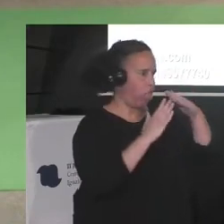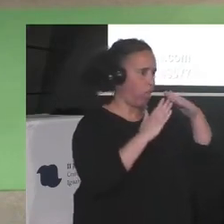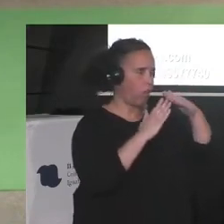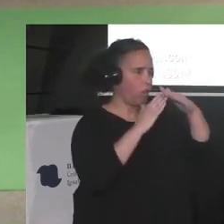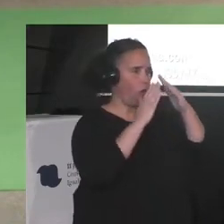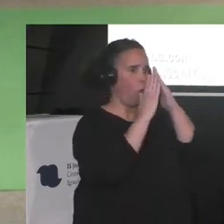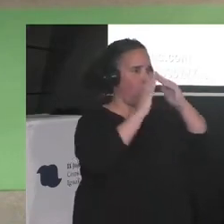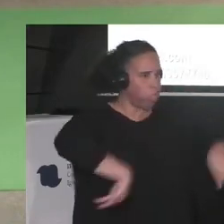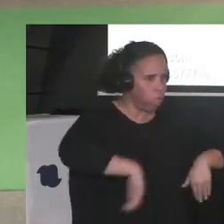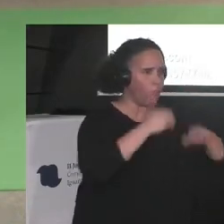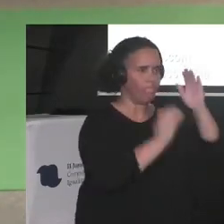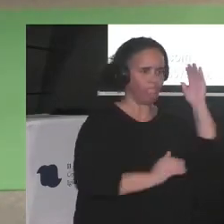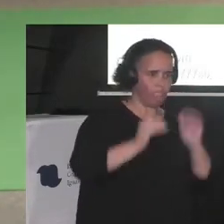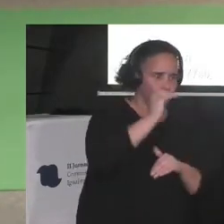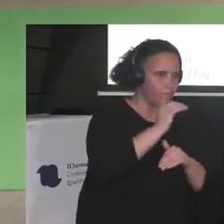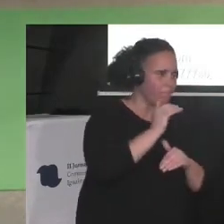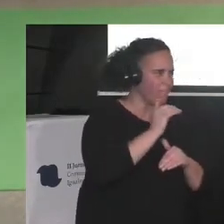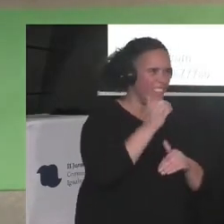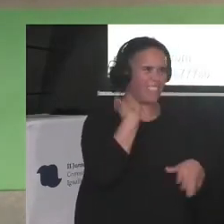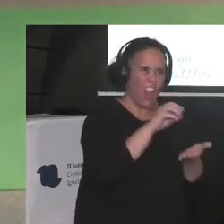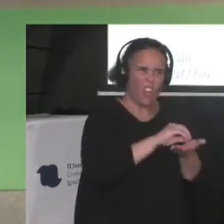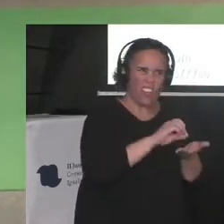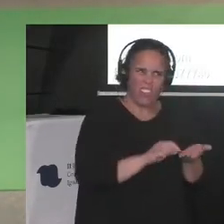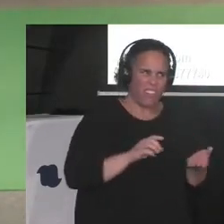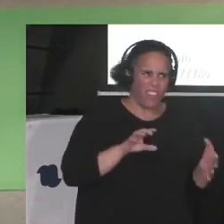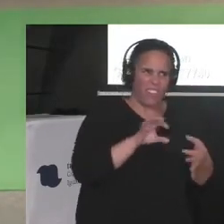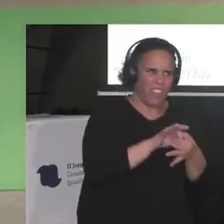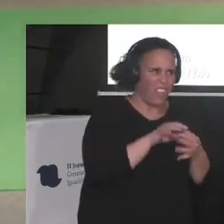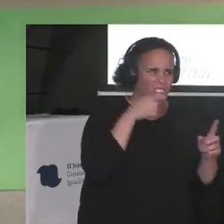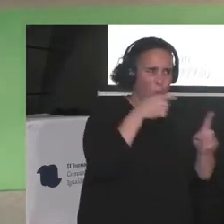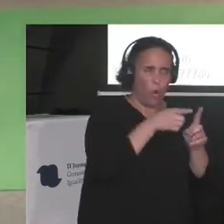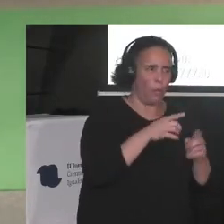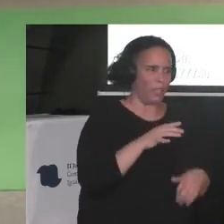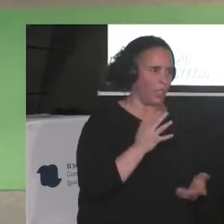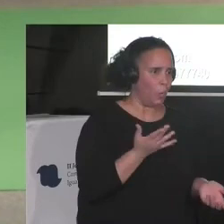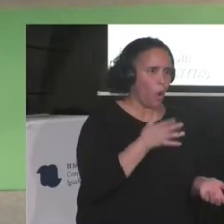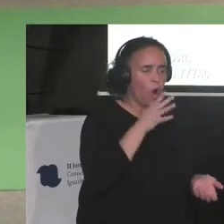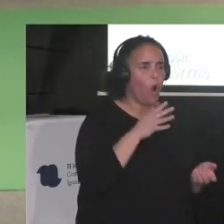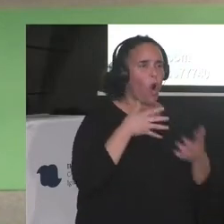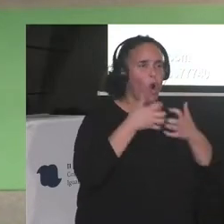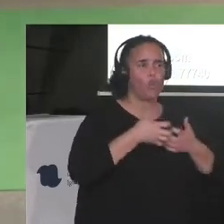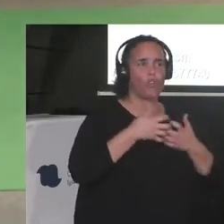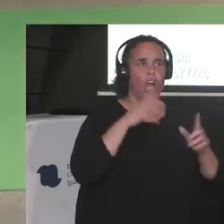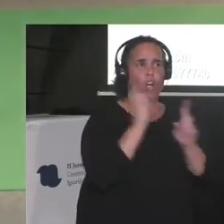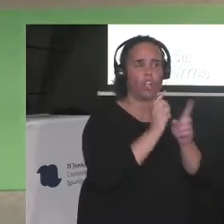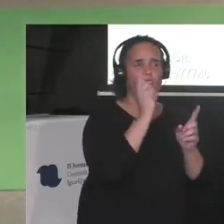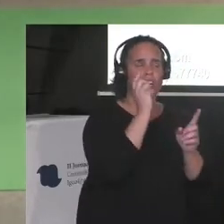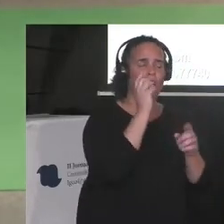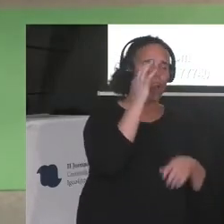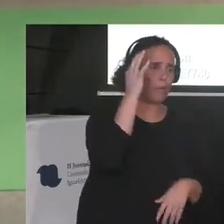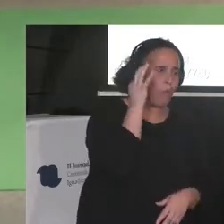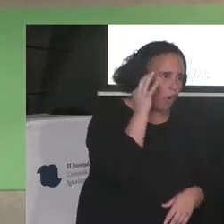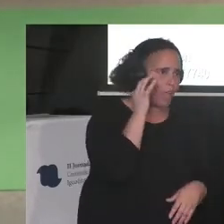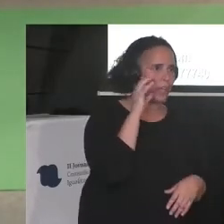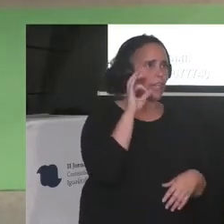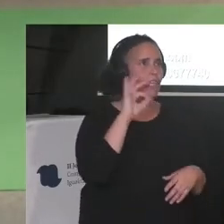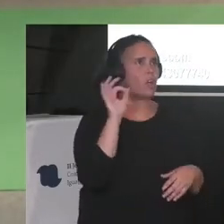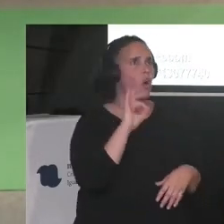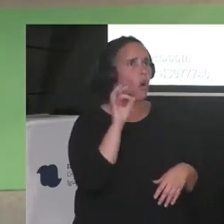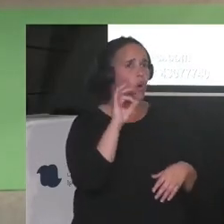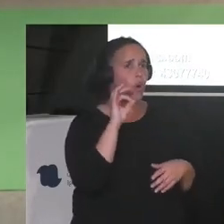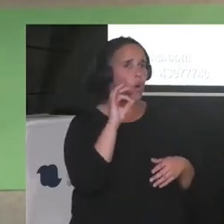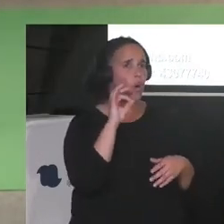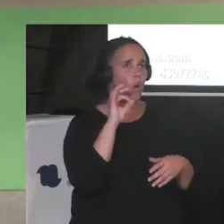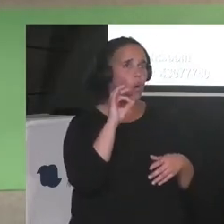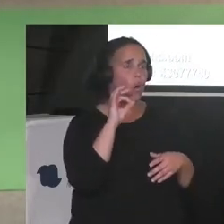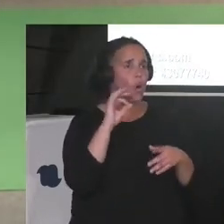ejemplo, que la lucha contra la violencia de género era indesligable de la lucha contra la violencia racista y contra la